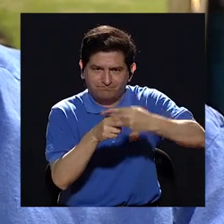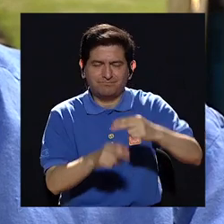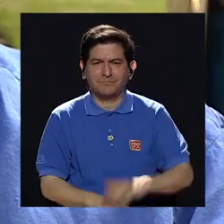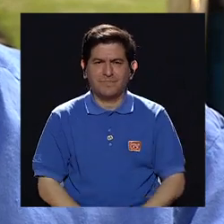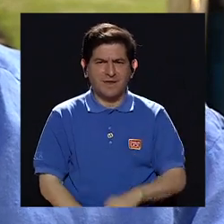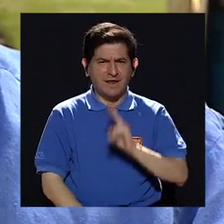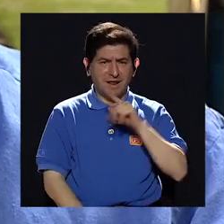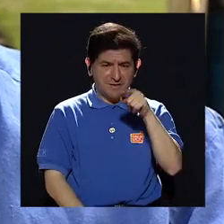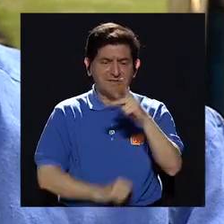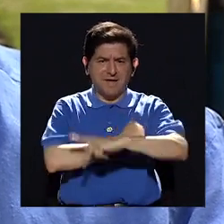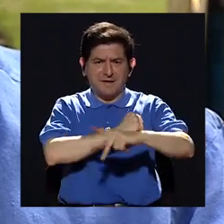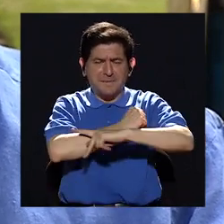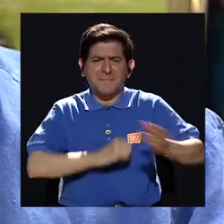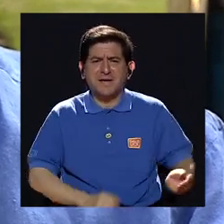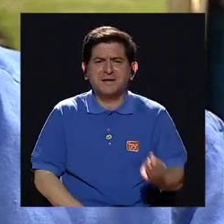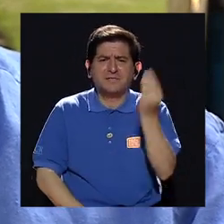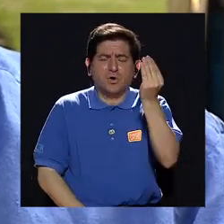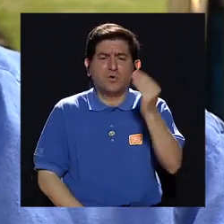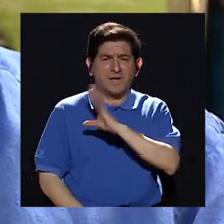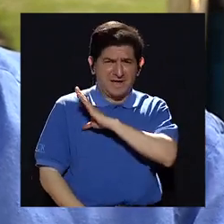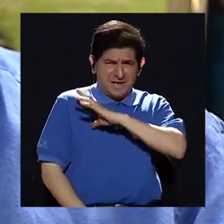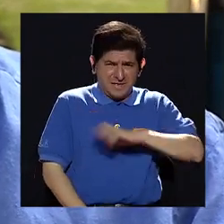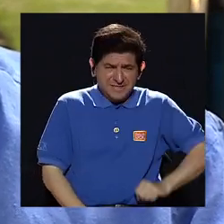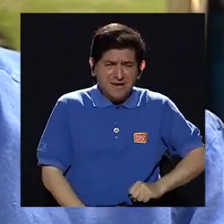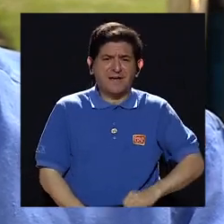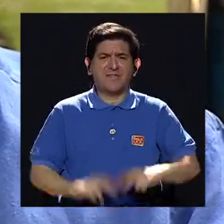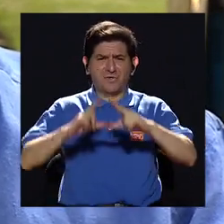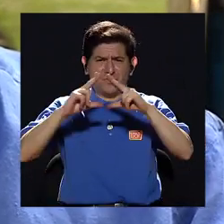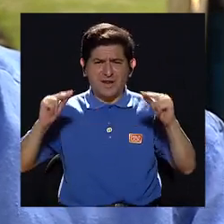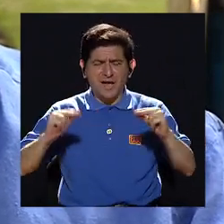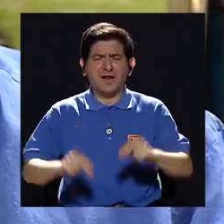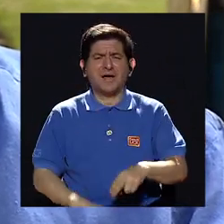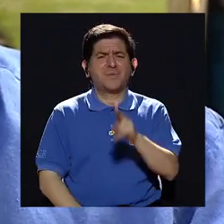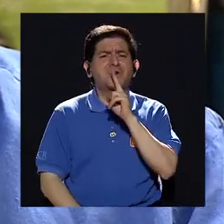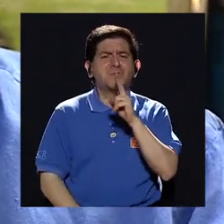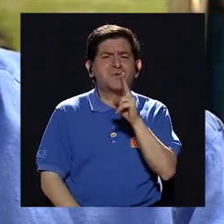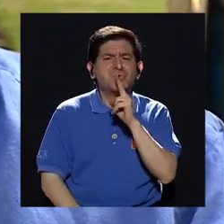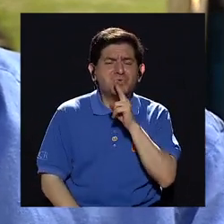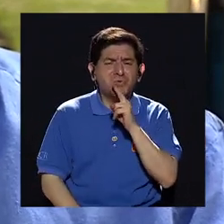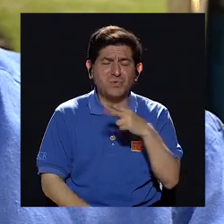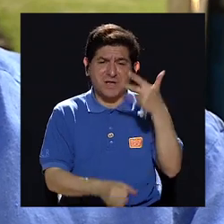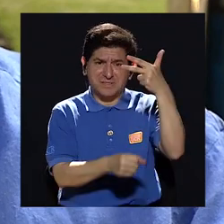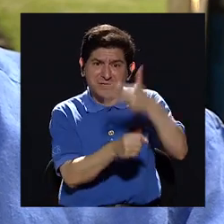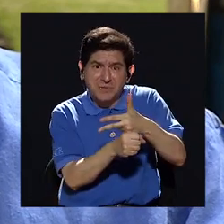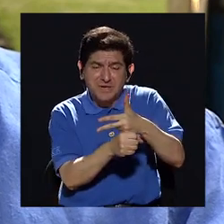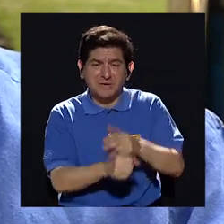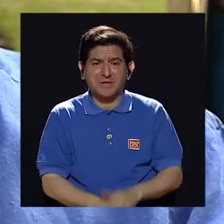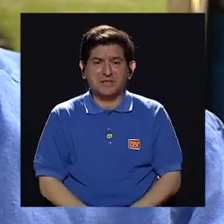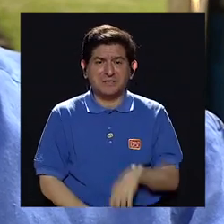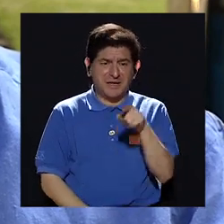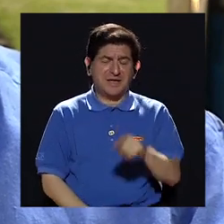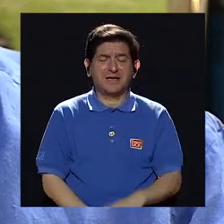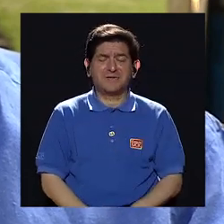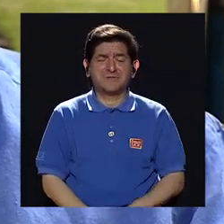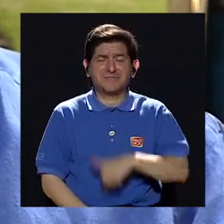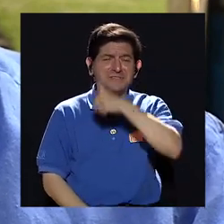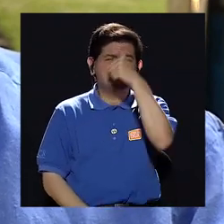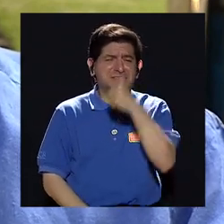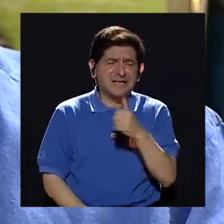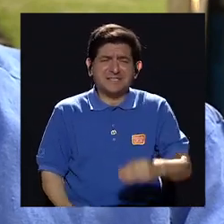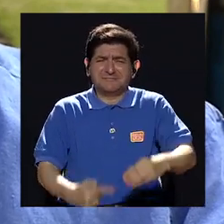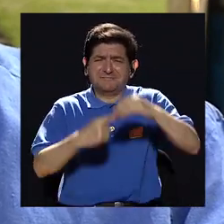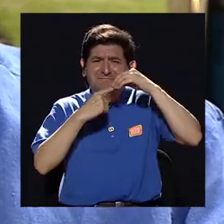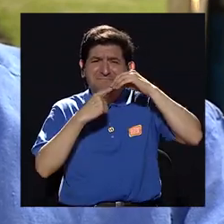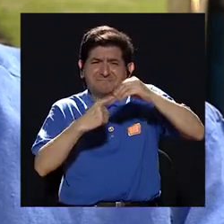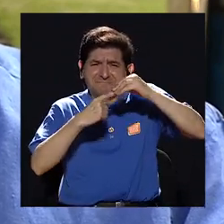La verdad es que esa patria joven en El Salvador, en Nicaragua y en Honduras y en Guatemala fueron los grandes sacrificados.